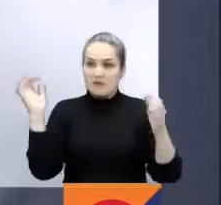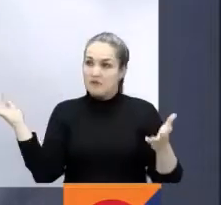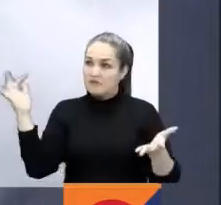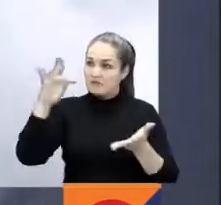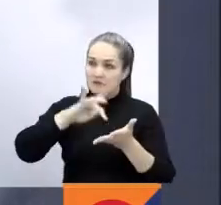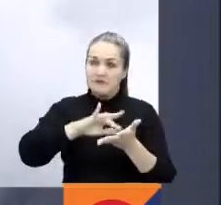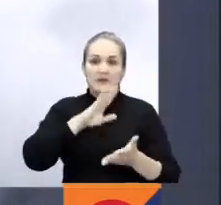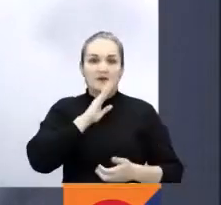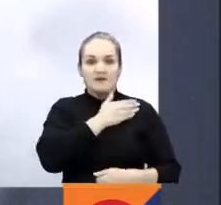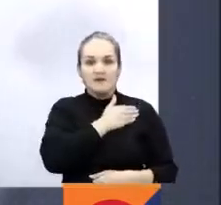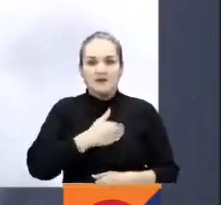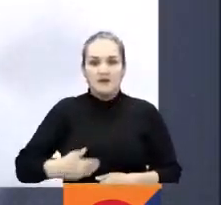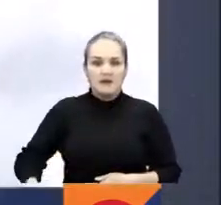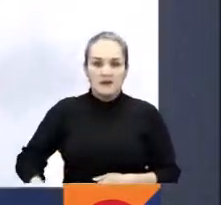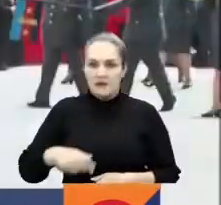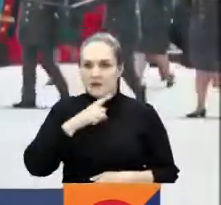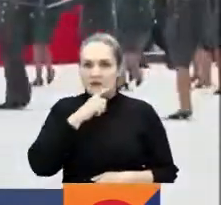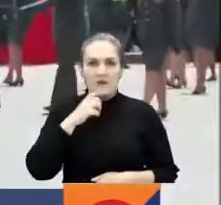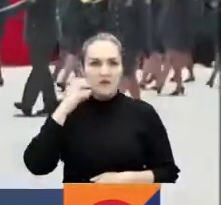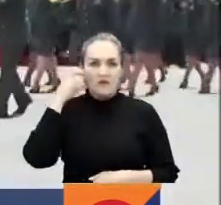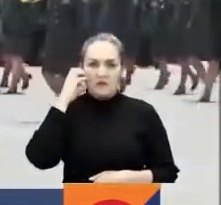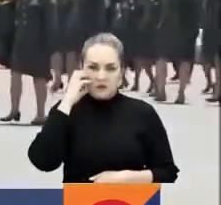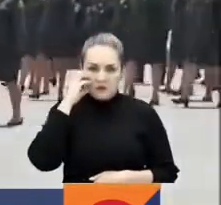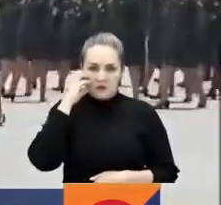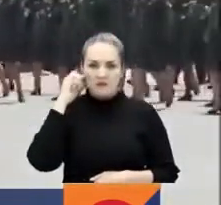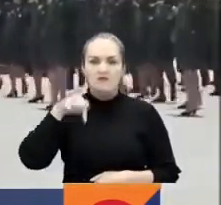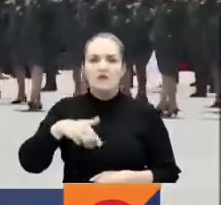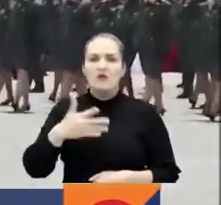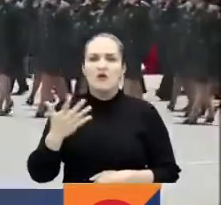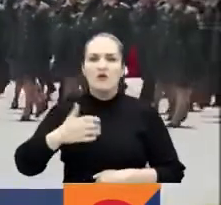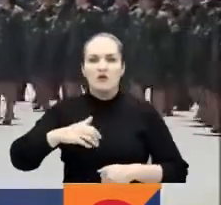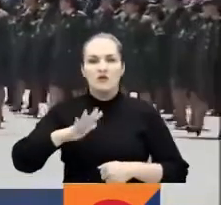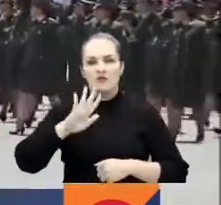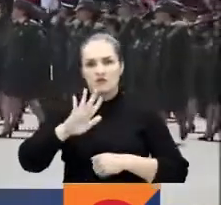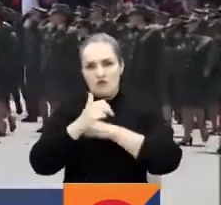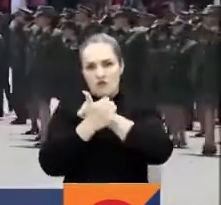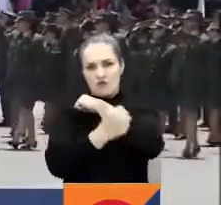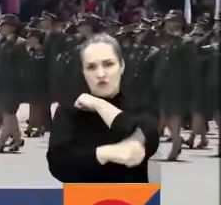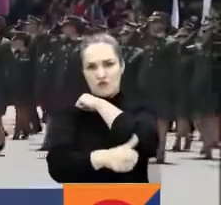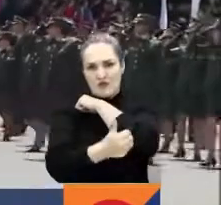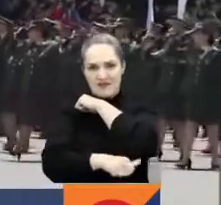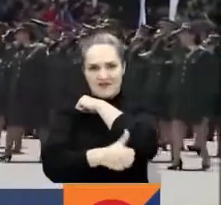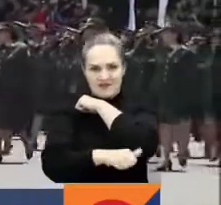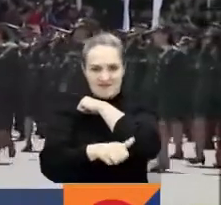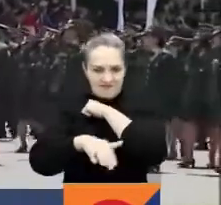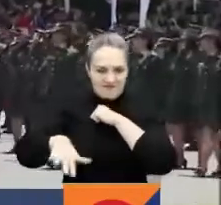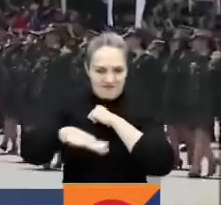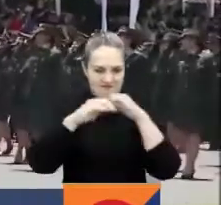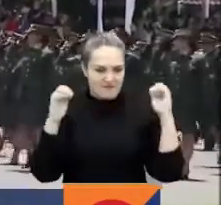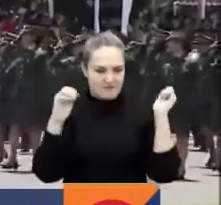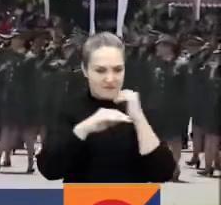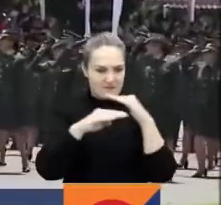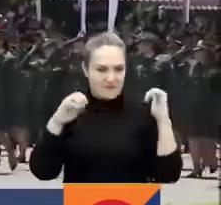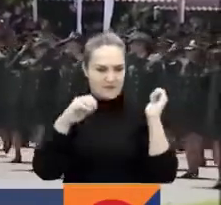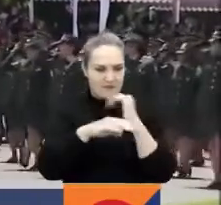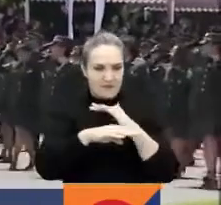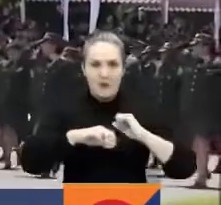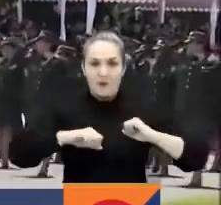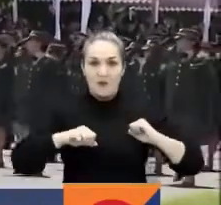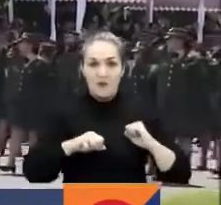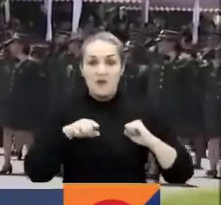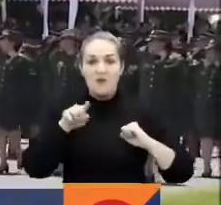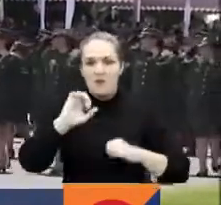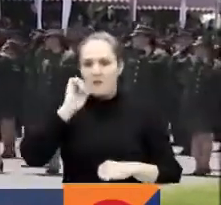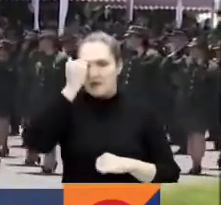Iván Duque Márquez, hasta este punto en la avenida Boyacá con calle 146, donde se encuentra ubicada la tarima principal.